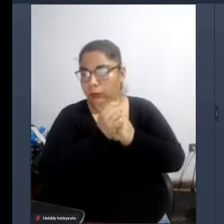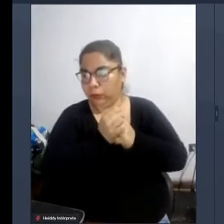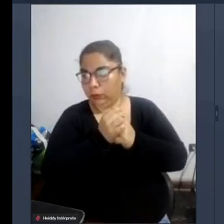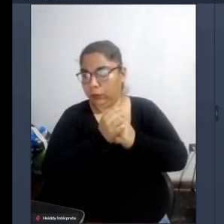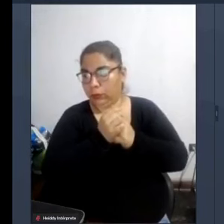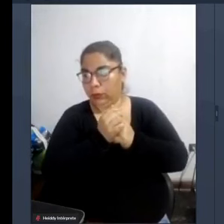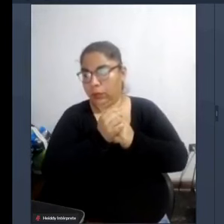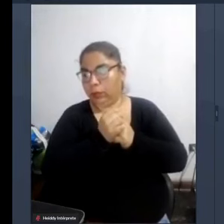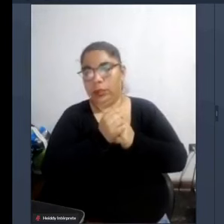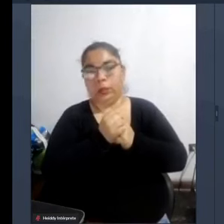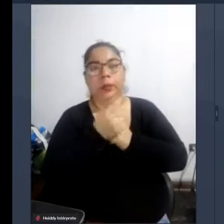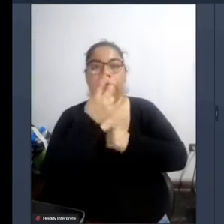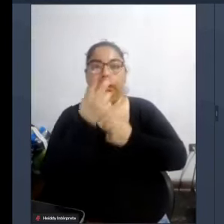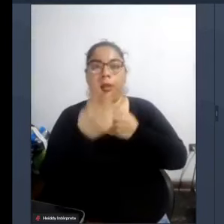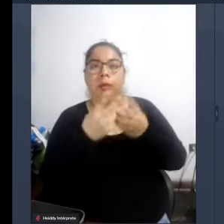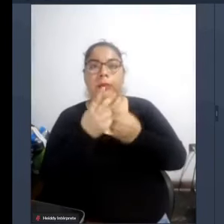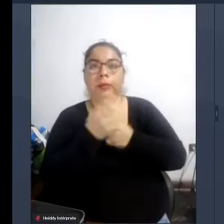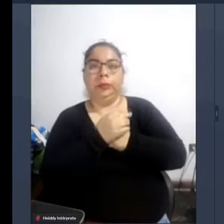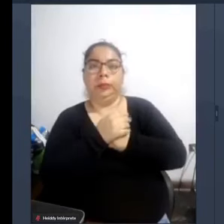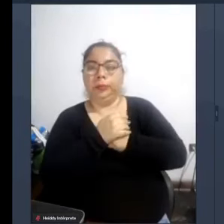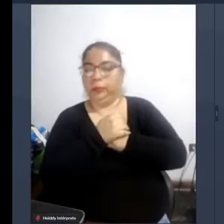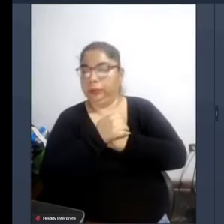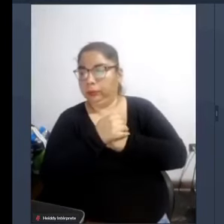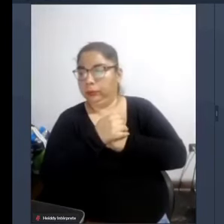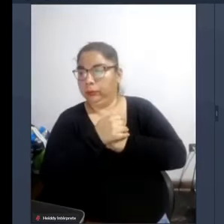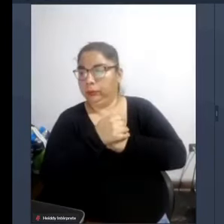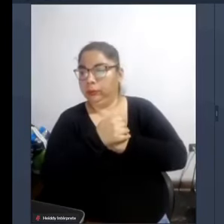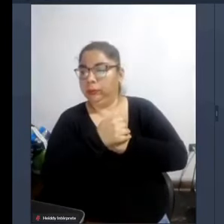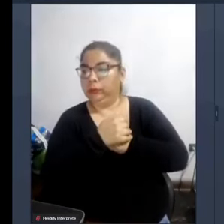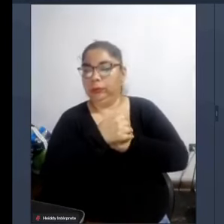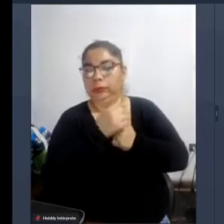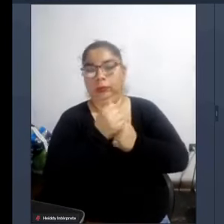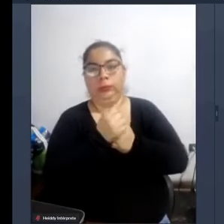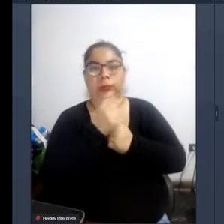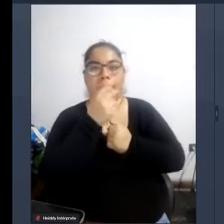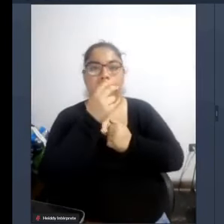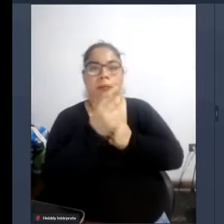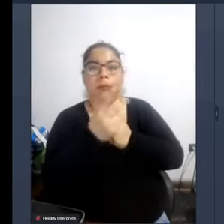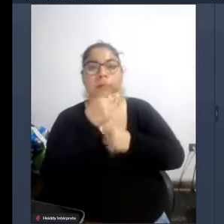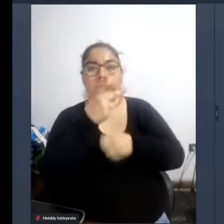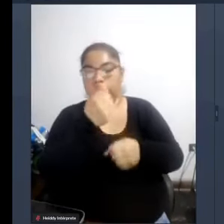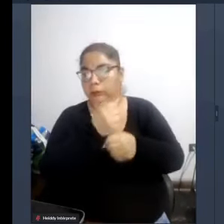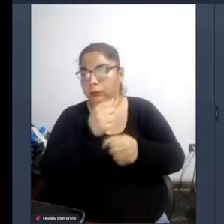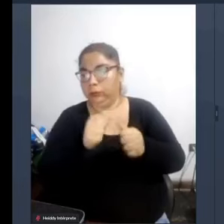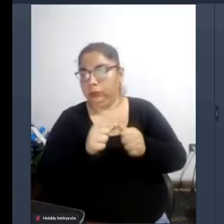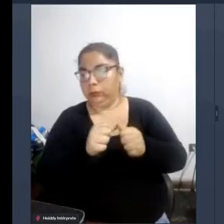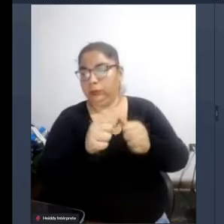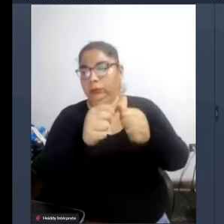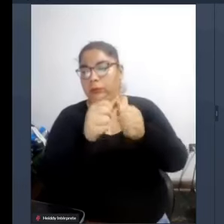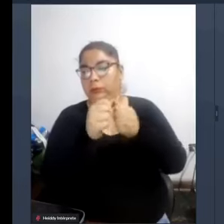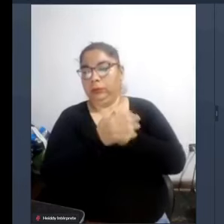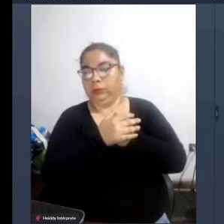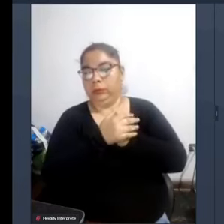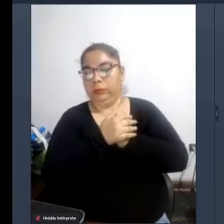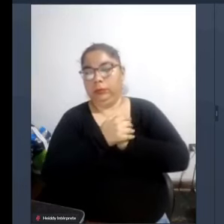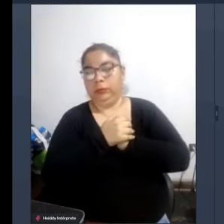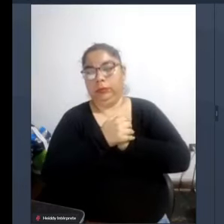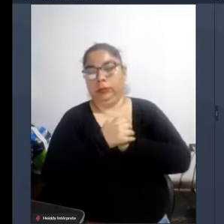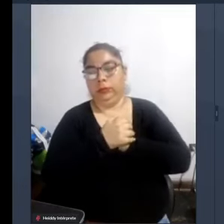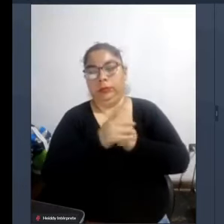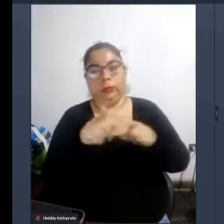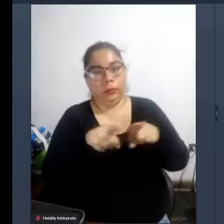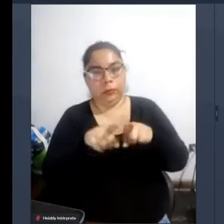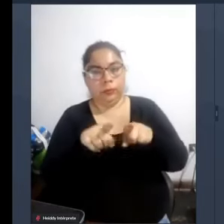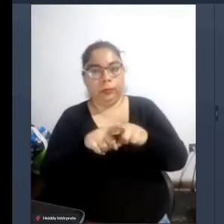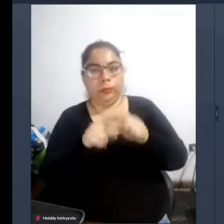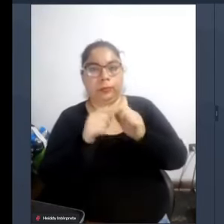en en en incidencia en estos concretamente en estos proyectos y y seguir el trabajo a la larga para lograr realmente un un sistema completo